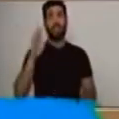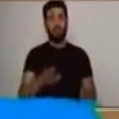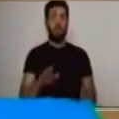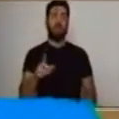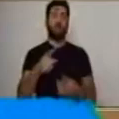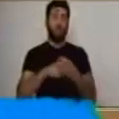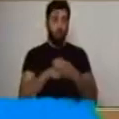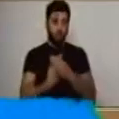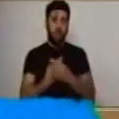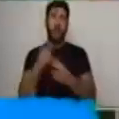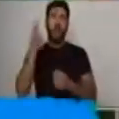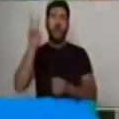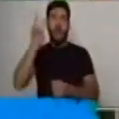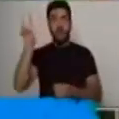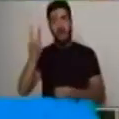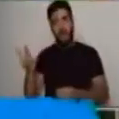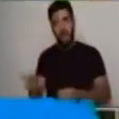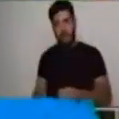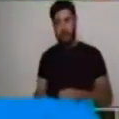a lidiar.